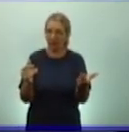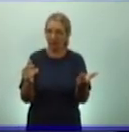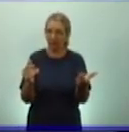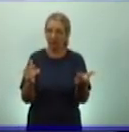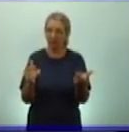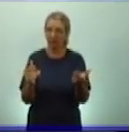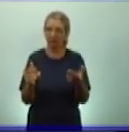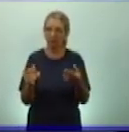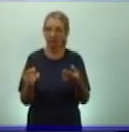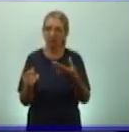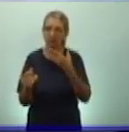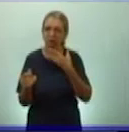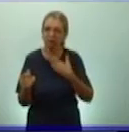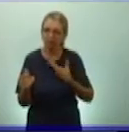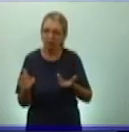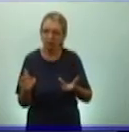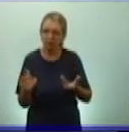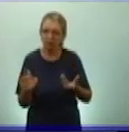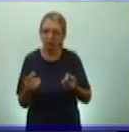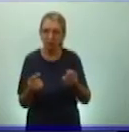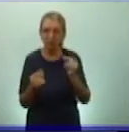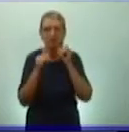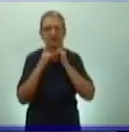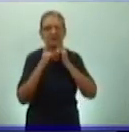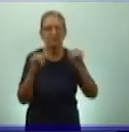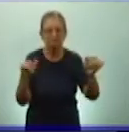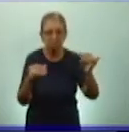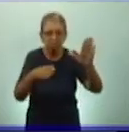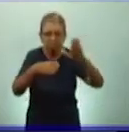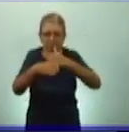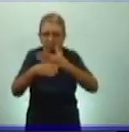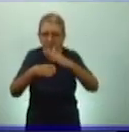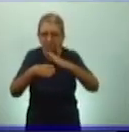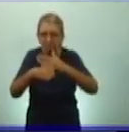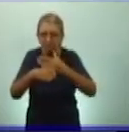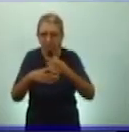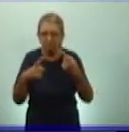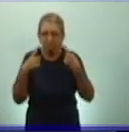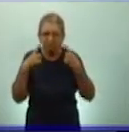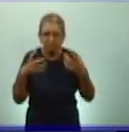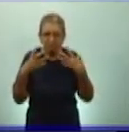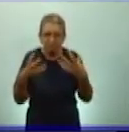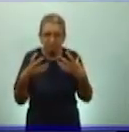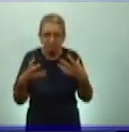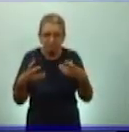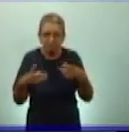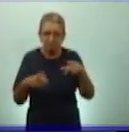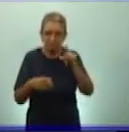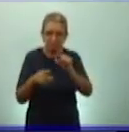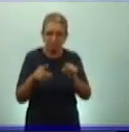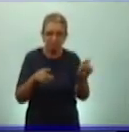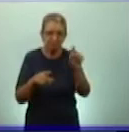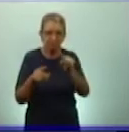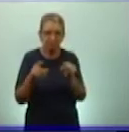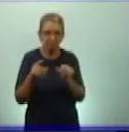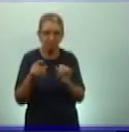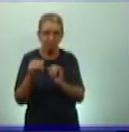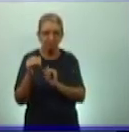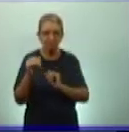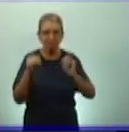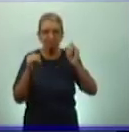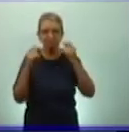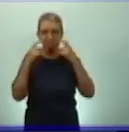Cada una de esas cuerdas decía algo y guardaba información vital sobre cuentas y registros de los que dependía la correcta